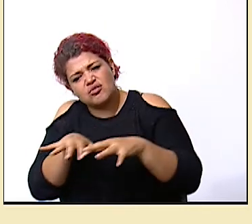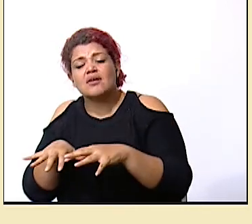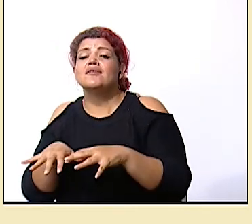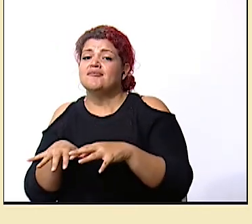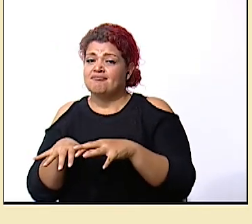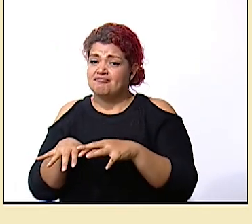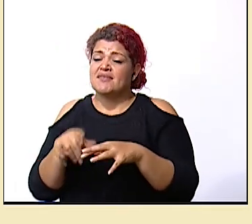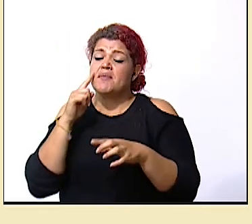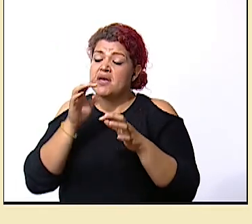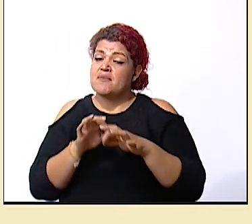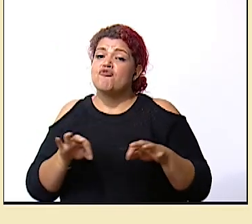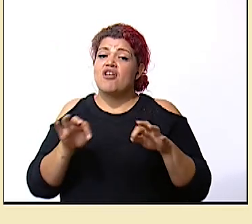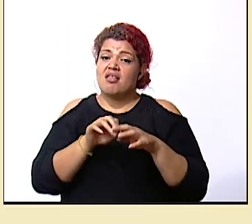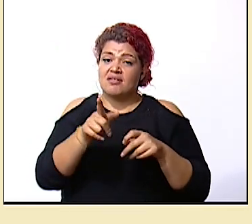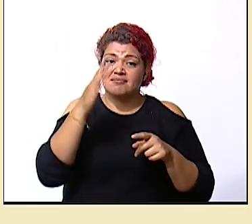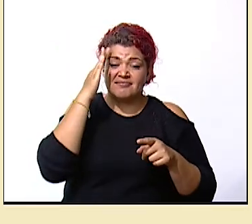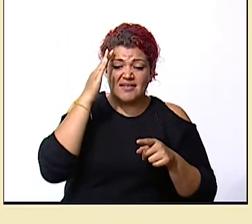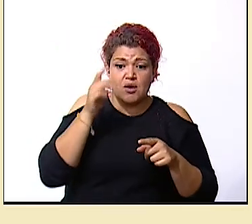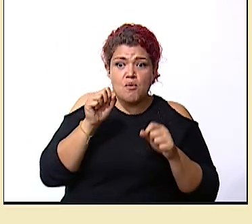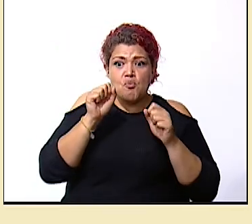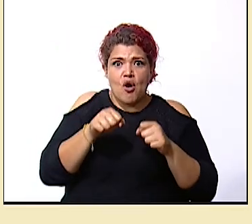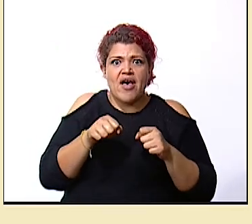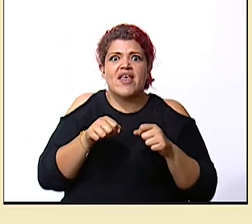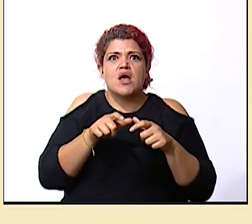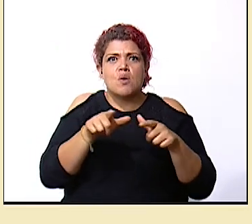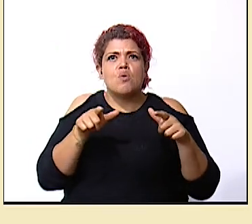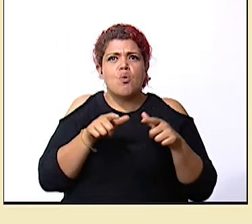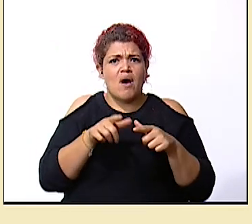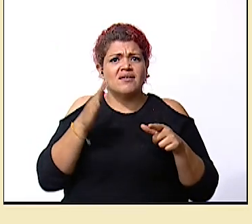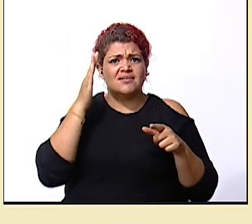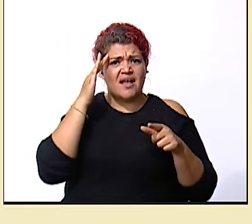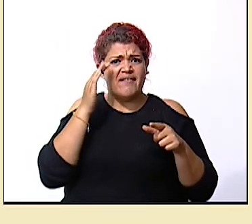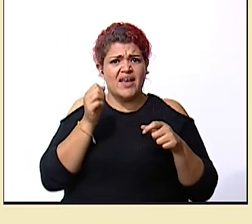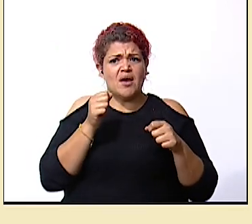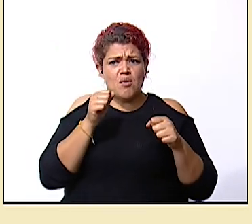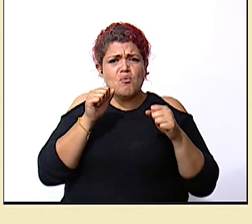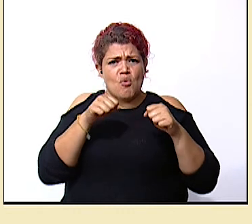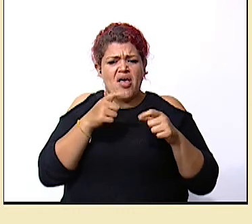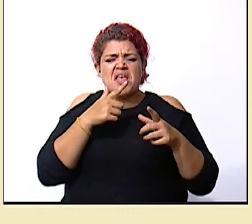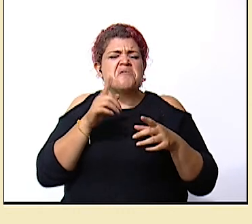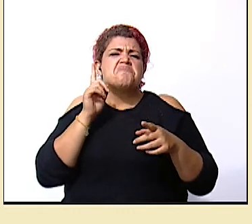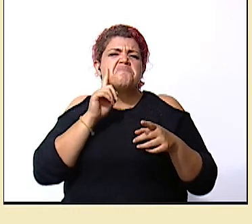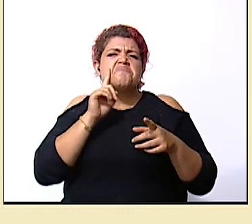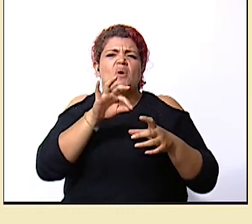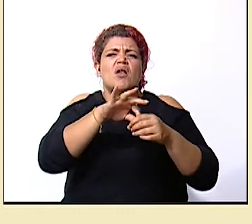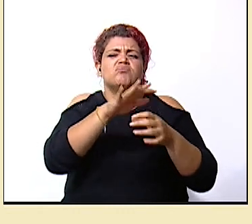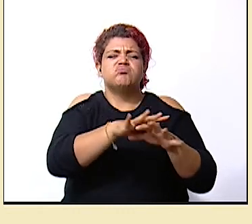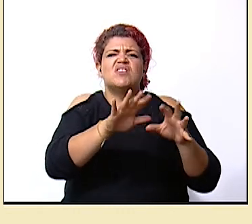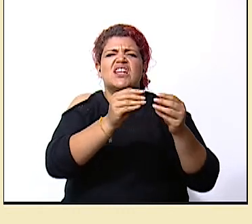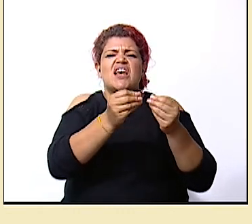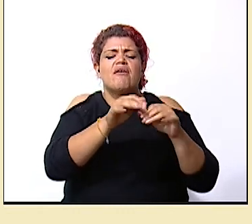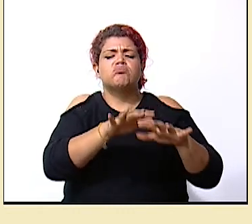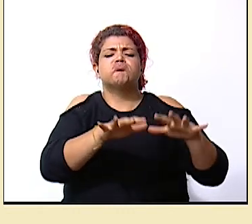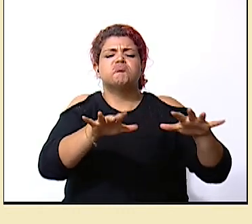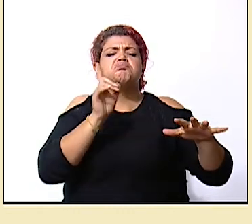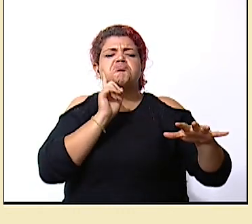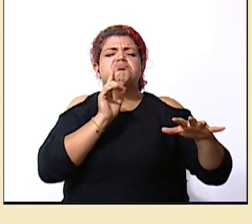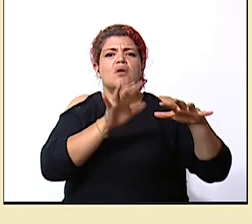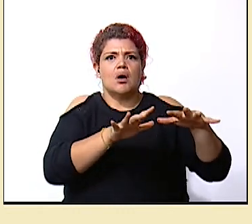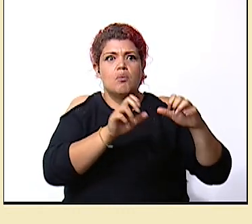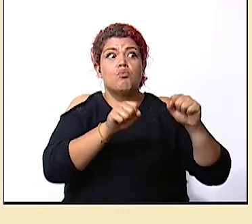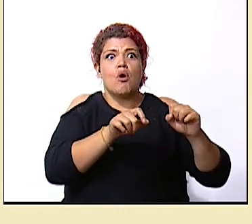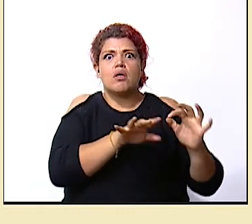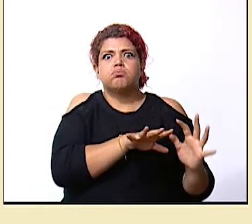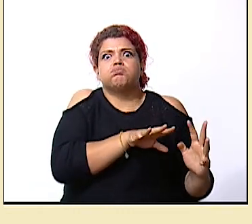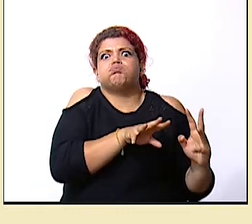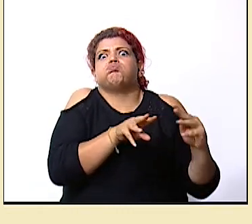saben que eso se podría producir en una zona donde está un relleno artificial sí así como lo escuchan hay